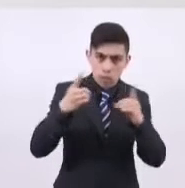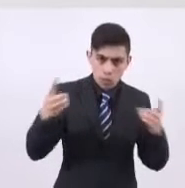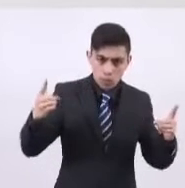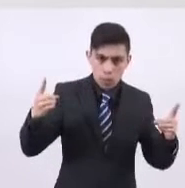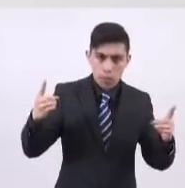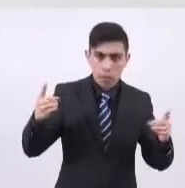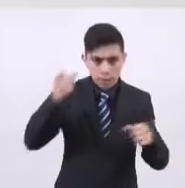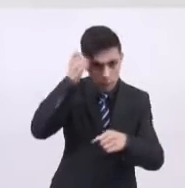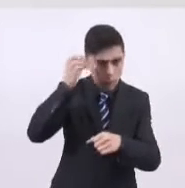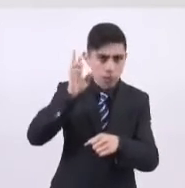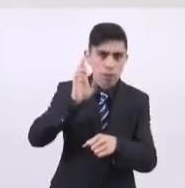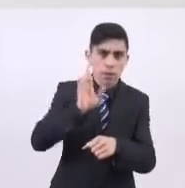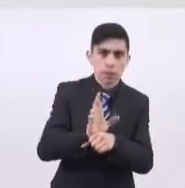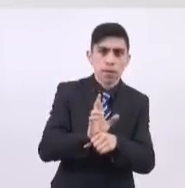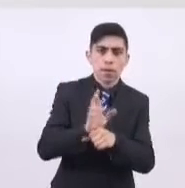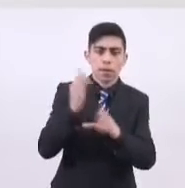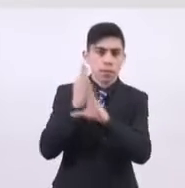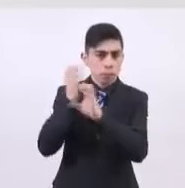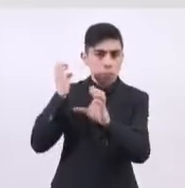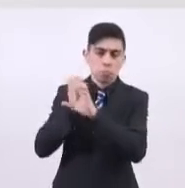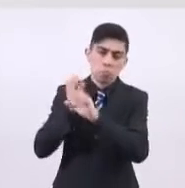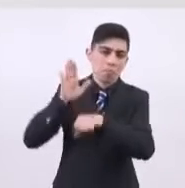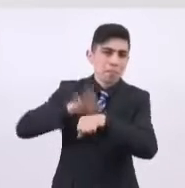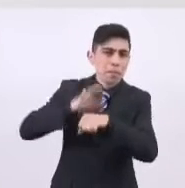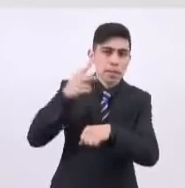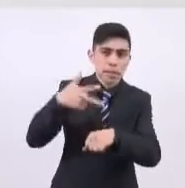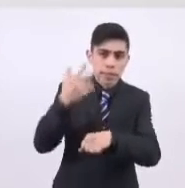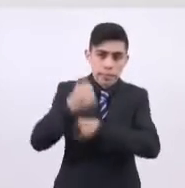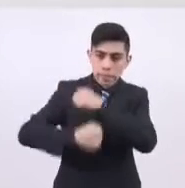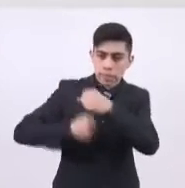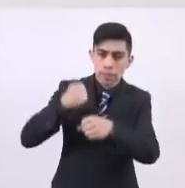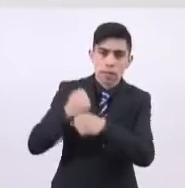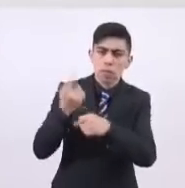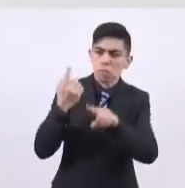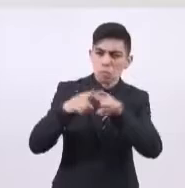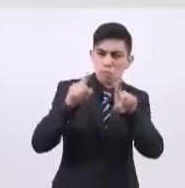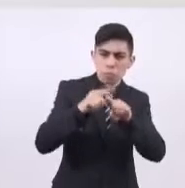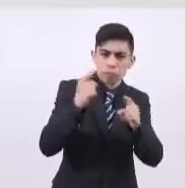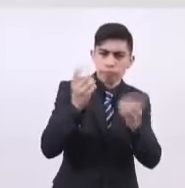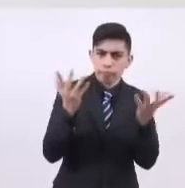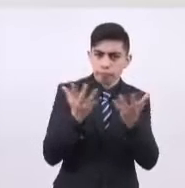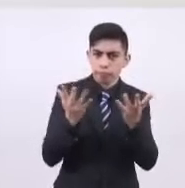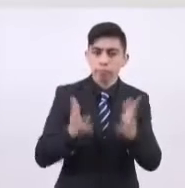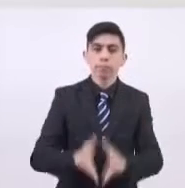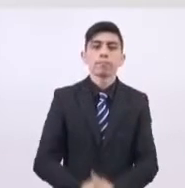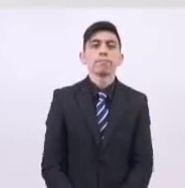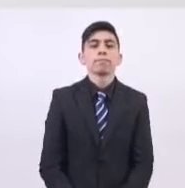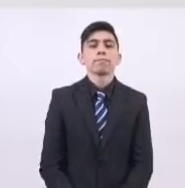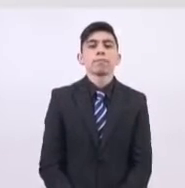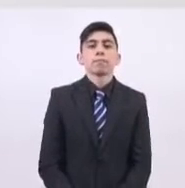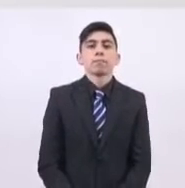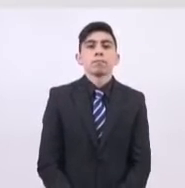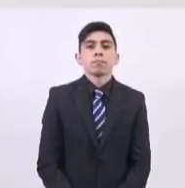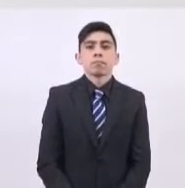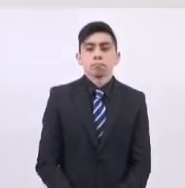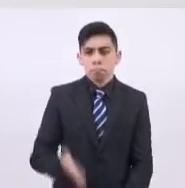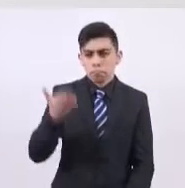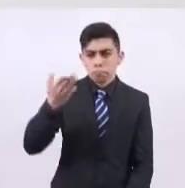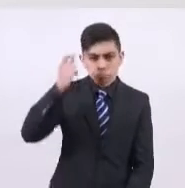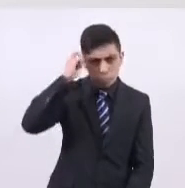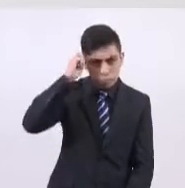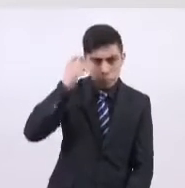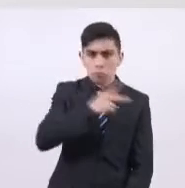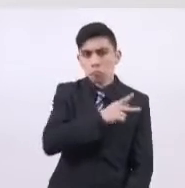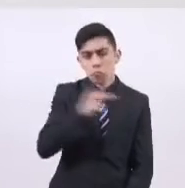de trece años y algunas otras acciones que ha desempeñado. un servidor público